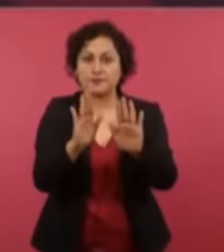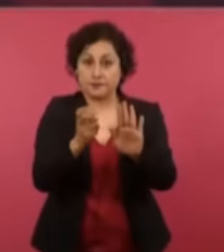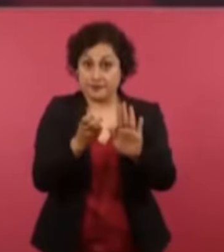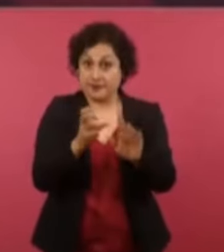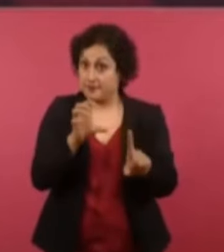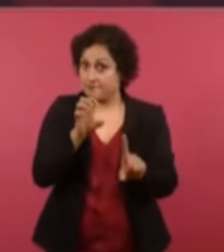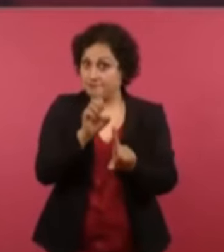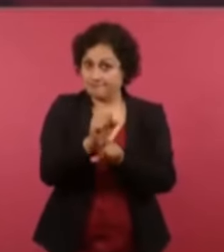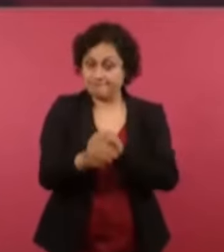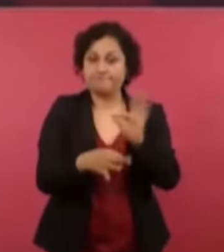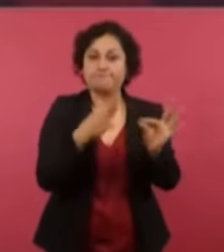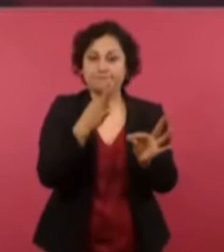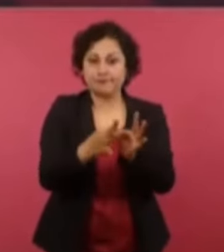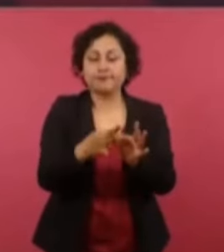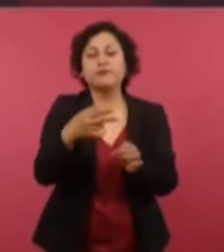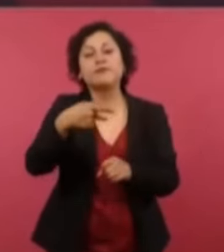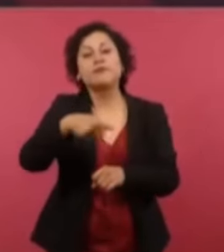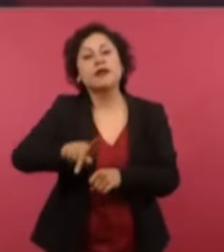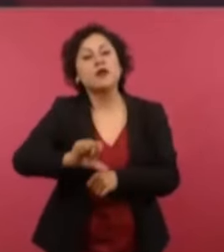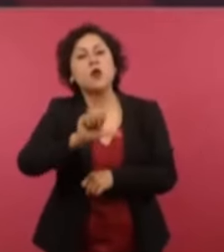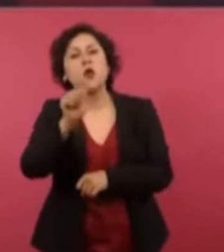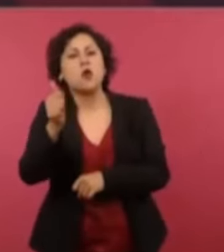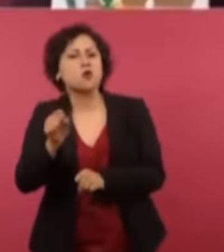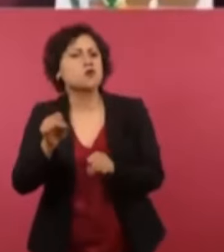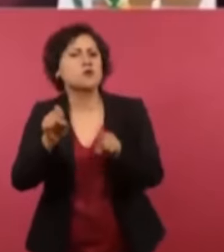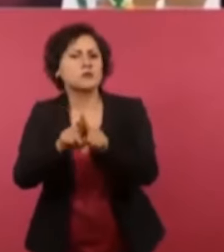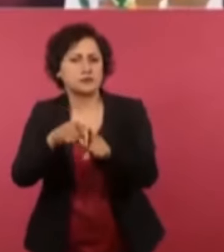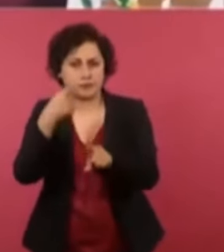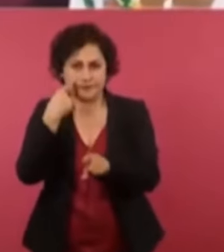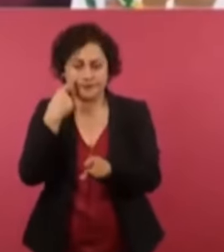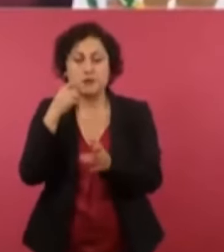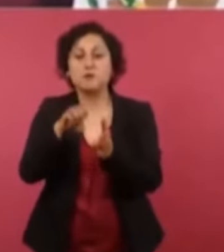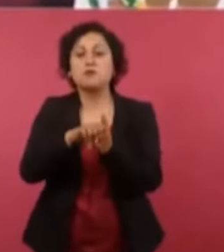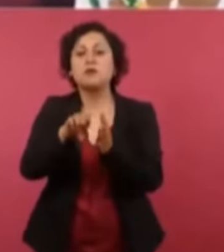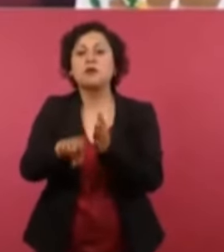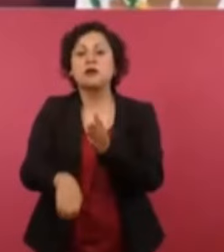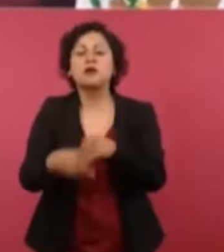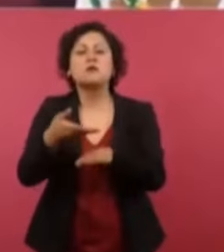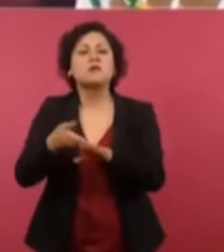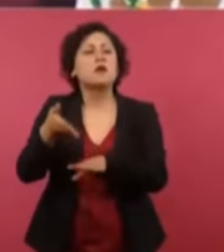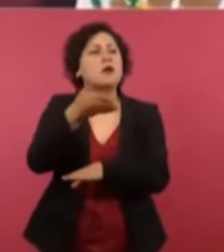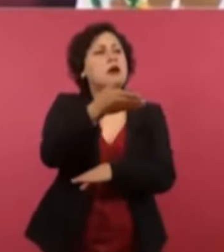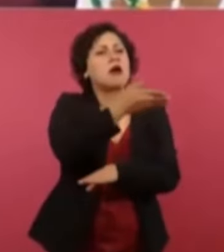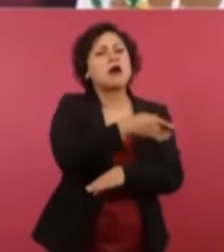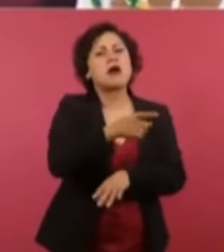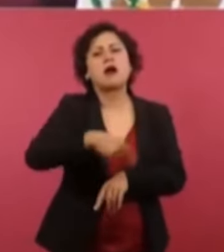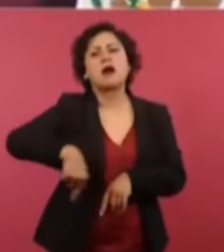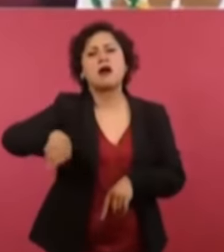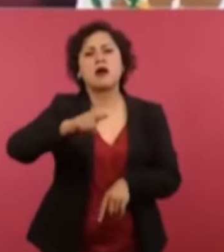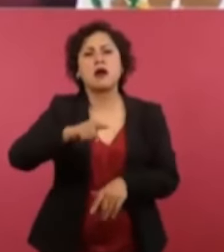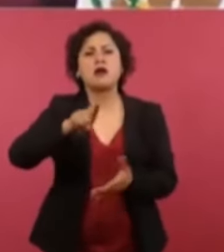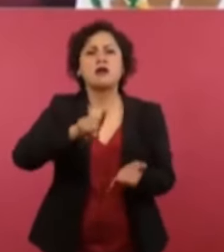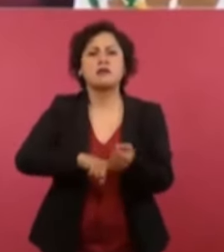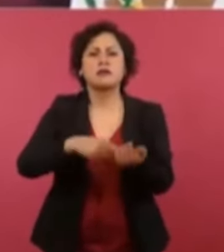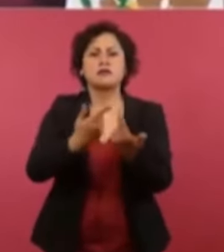líderes podían firmar los contratos colectivos